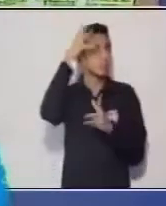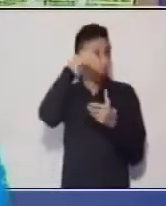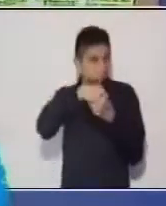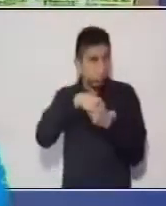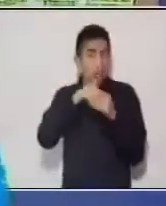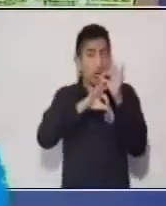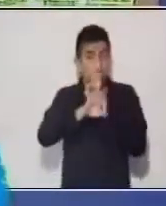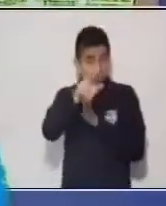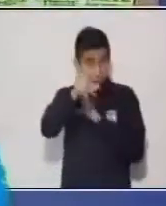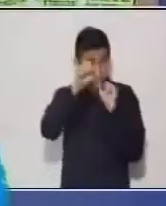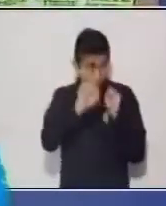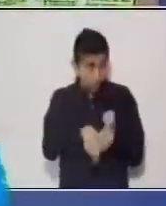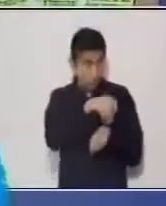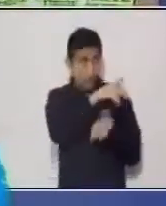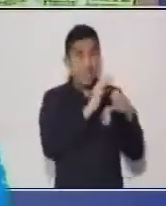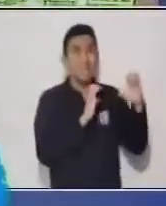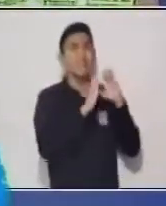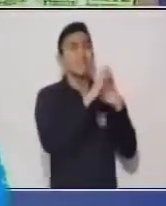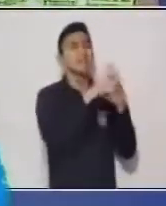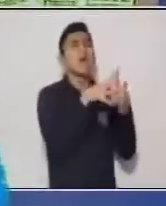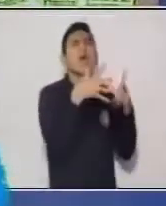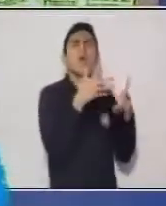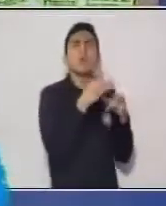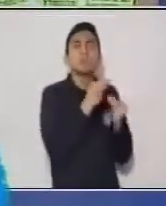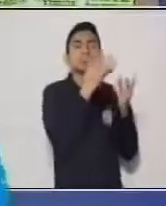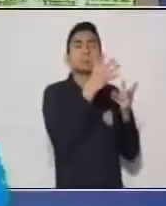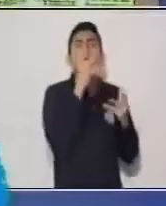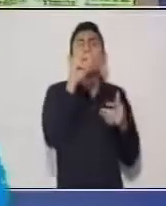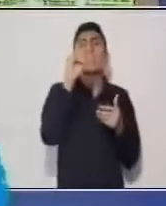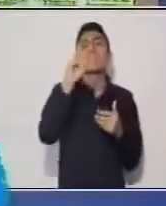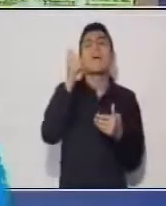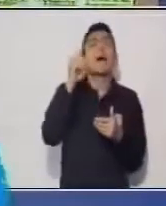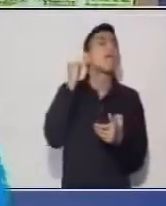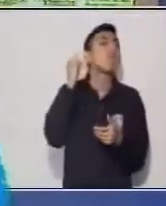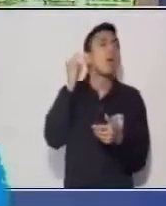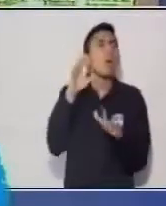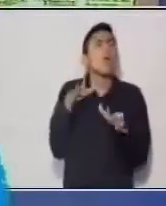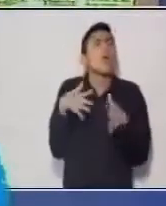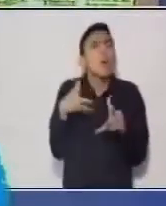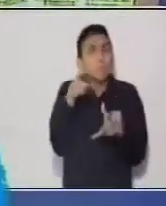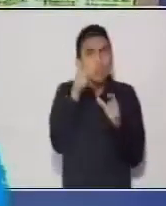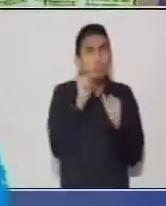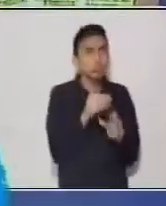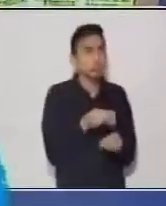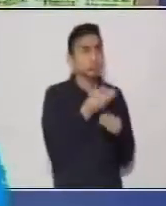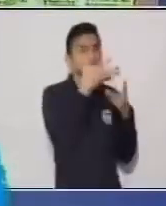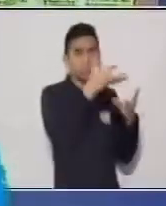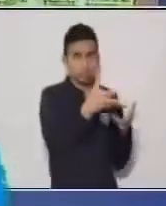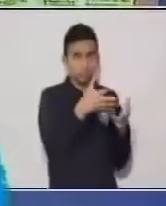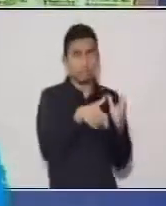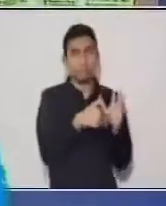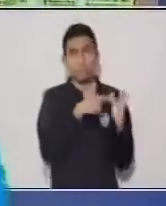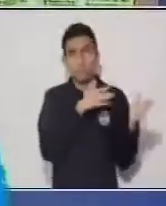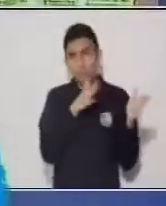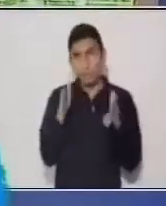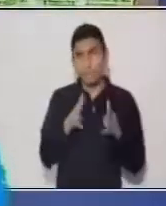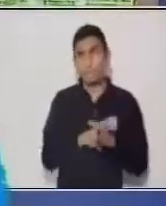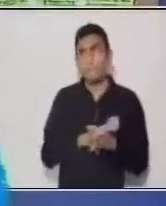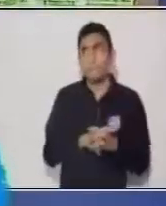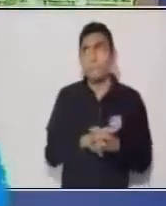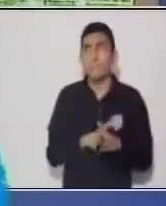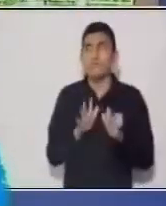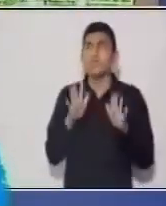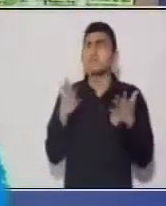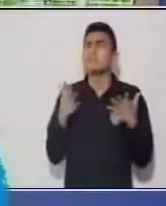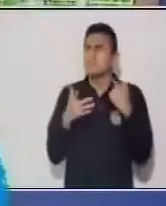entrevista, sabes cómo reproducir el diálogo en tu texto. Entonces, vamos a ver qué es el